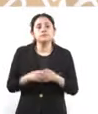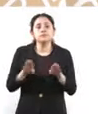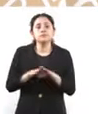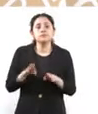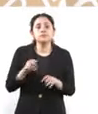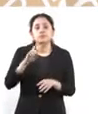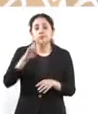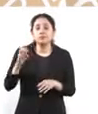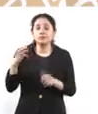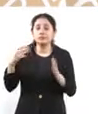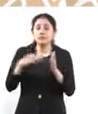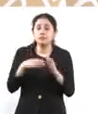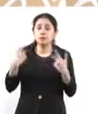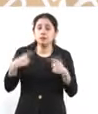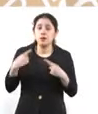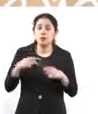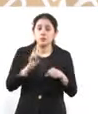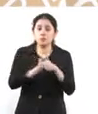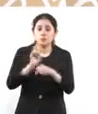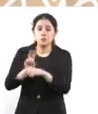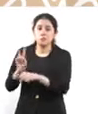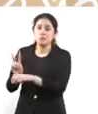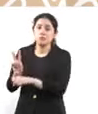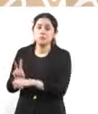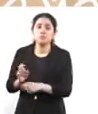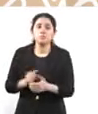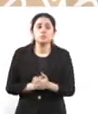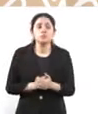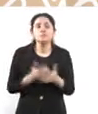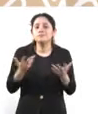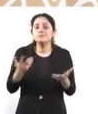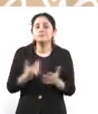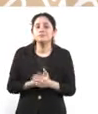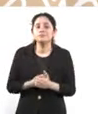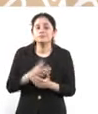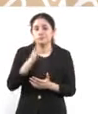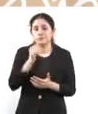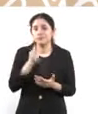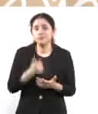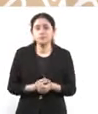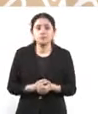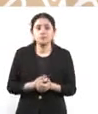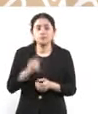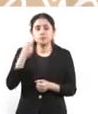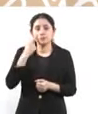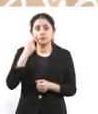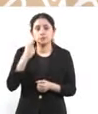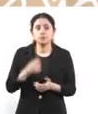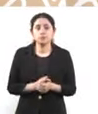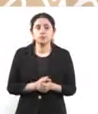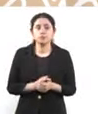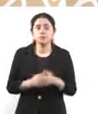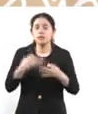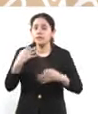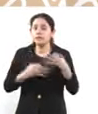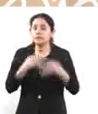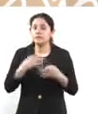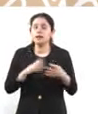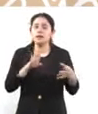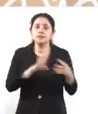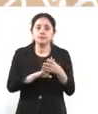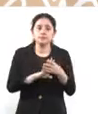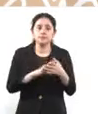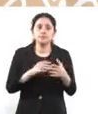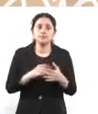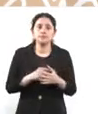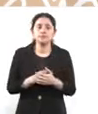mil que lo llevan en libertad. Ahora, si no existiera el oficio, también hay delitos de la justificada.